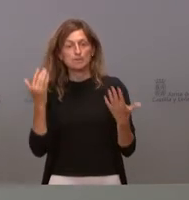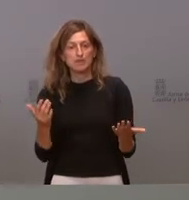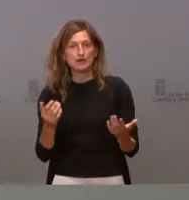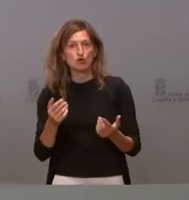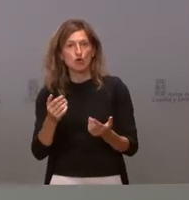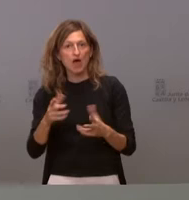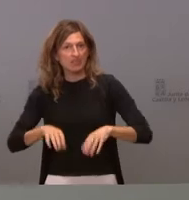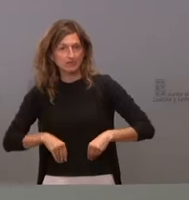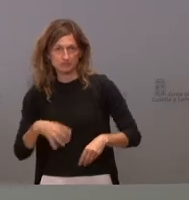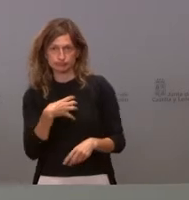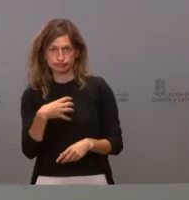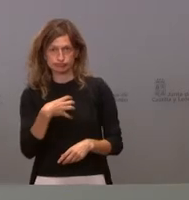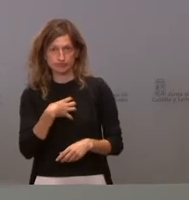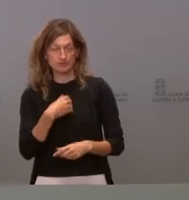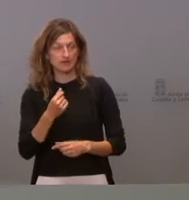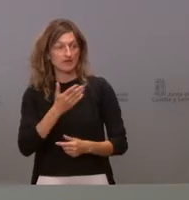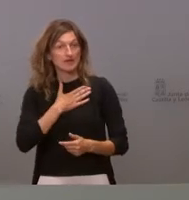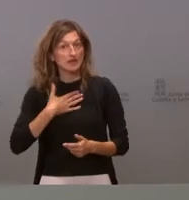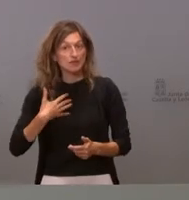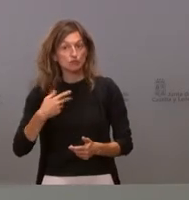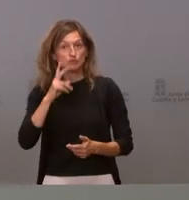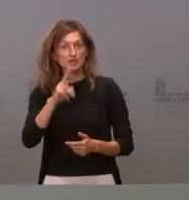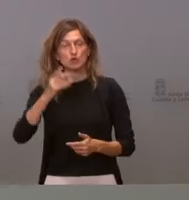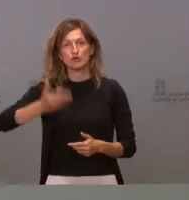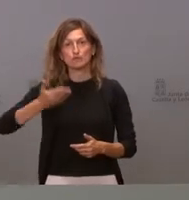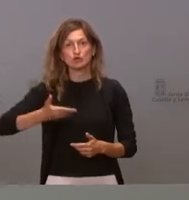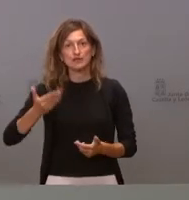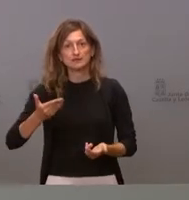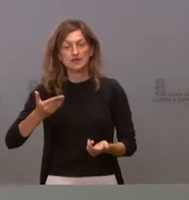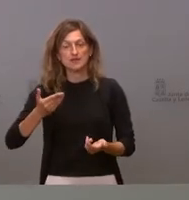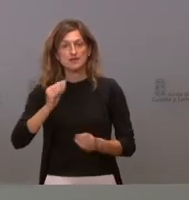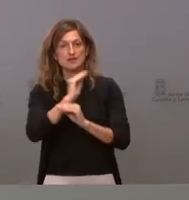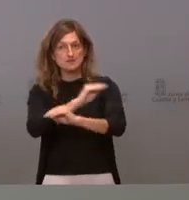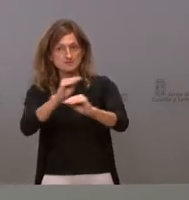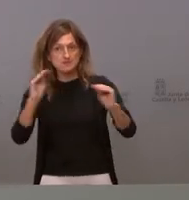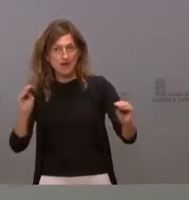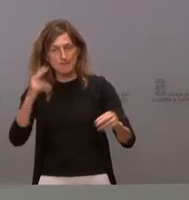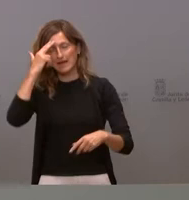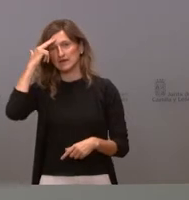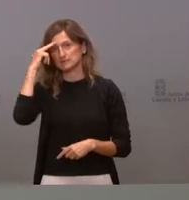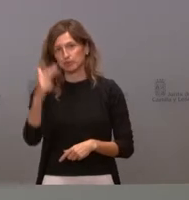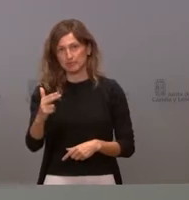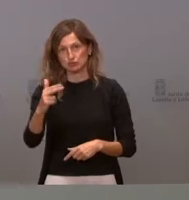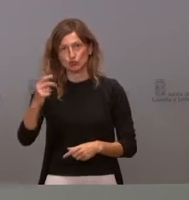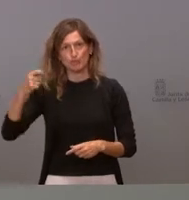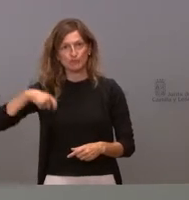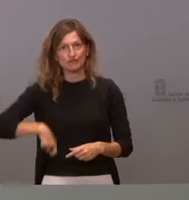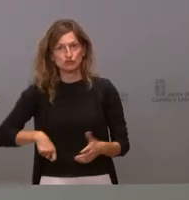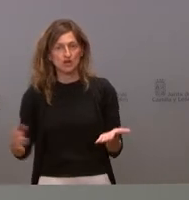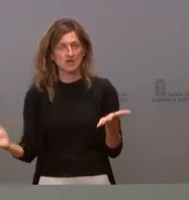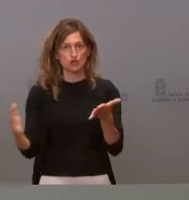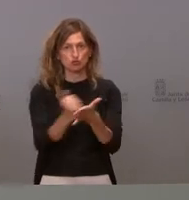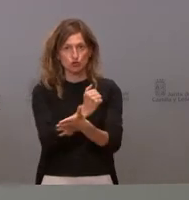tolerables. Es decir, creemos que es importante hacer un llamamiento al respeto hacia todos los profesionales